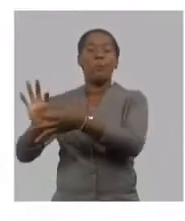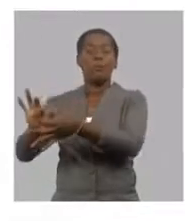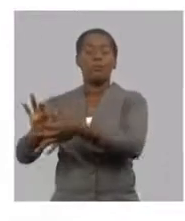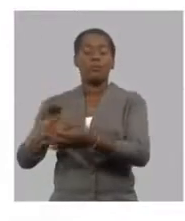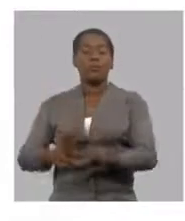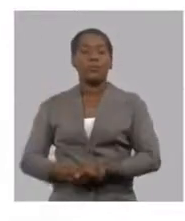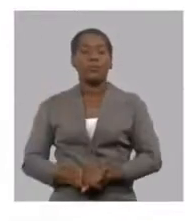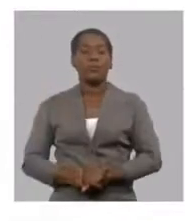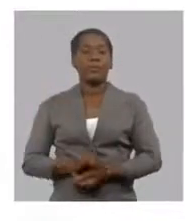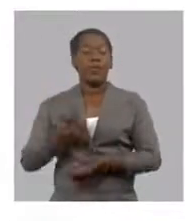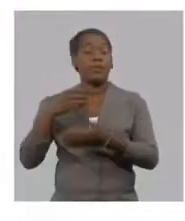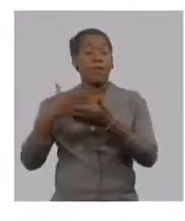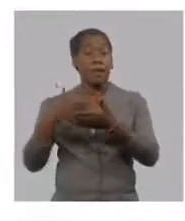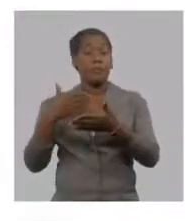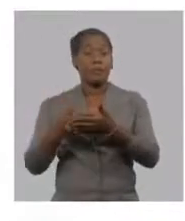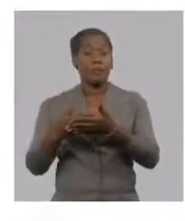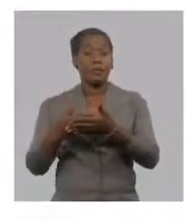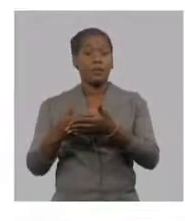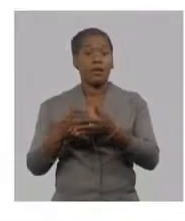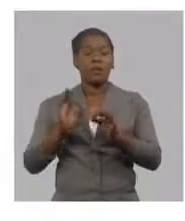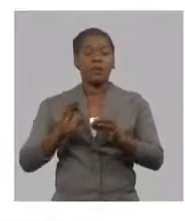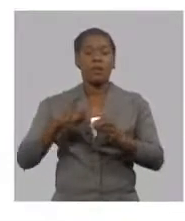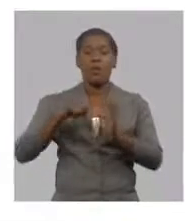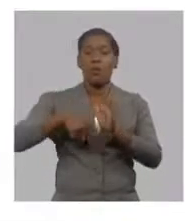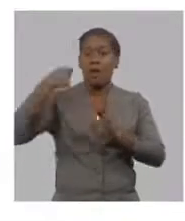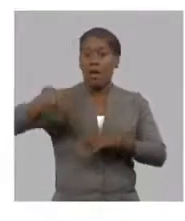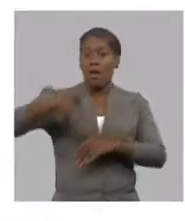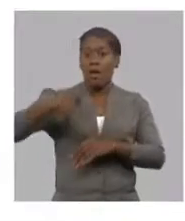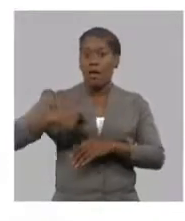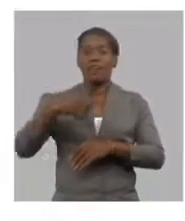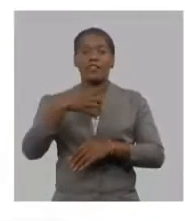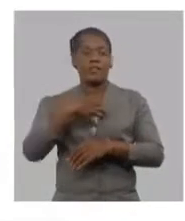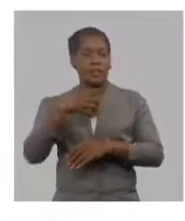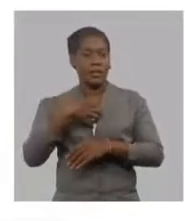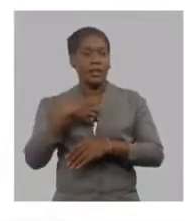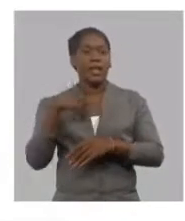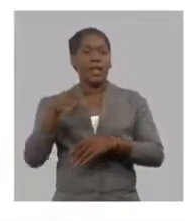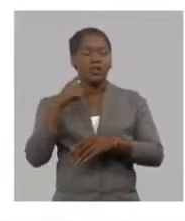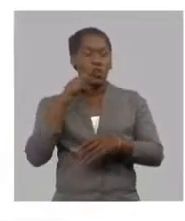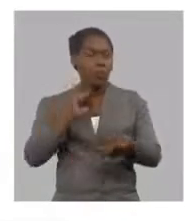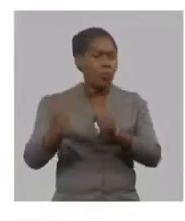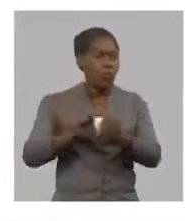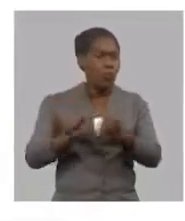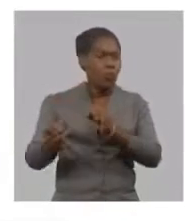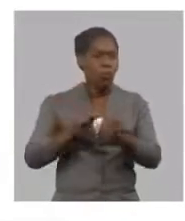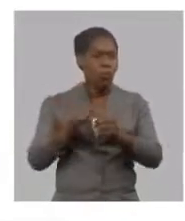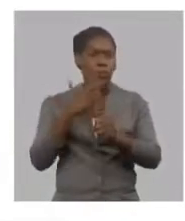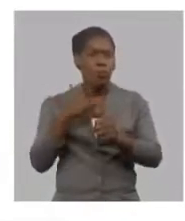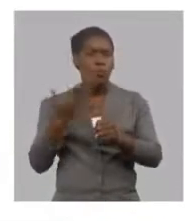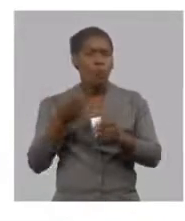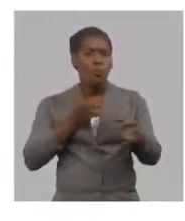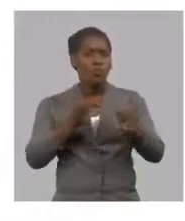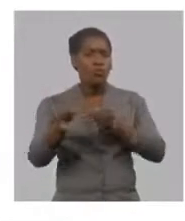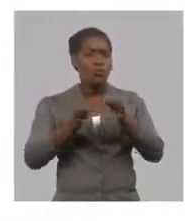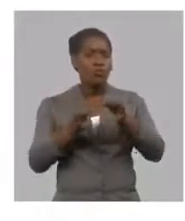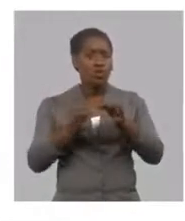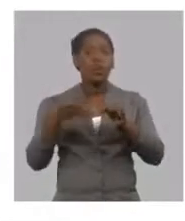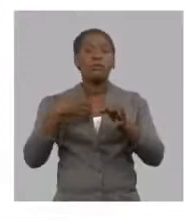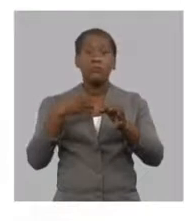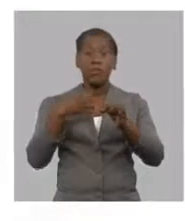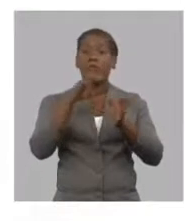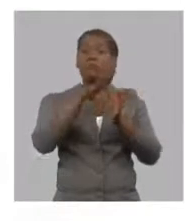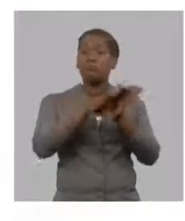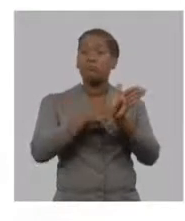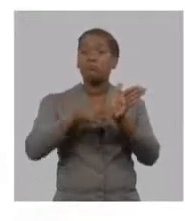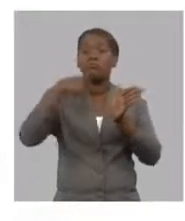órgano de fiscalización y control es quien prevé y controla todos estos temas relacionados